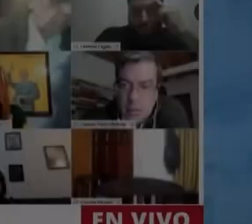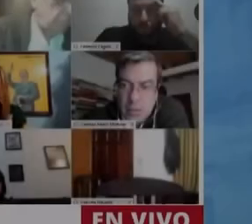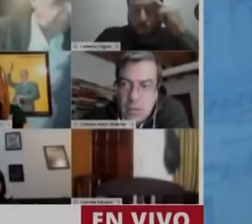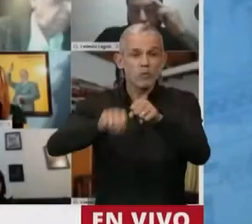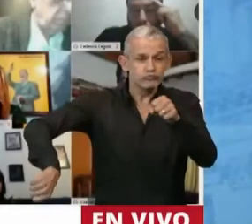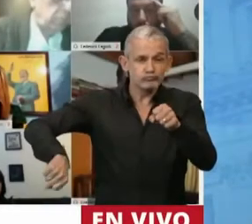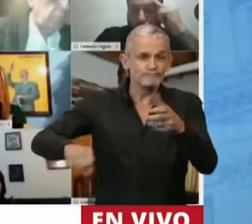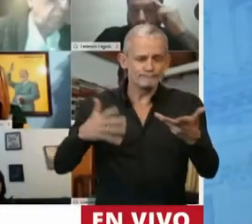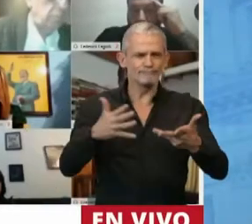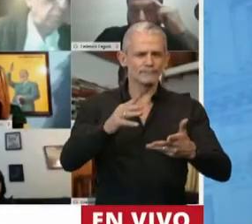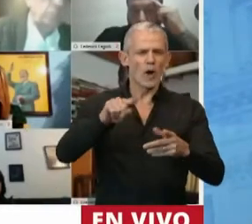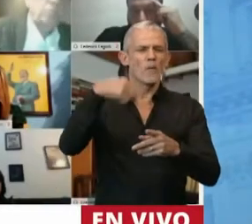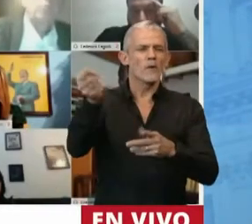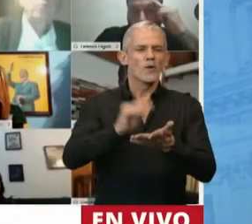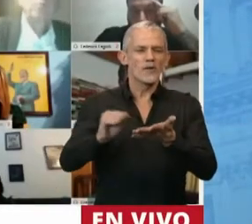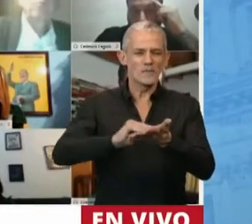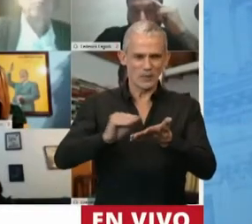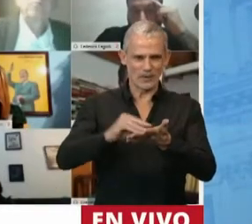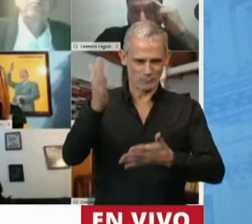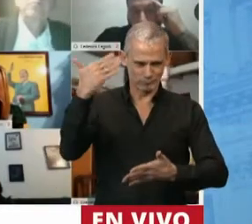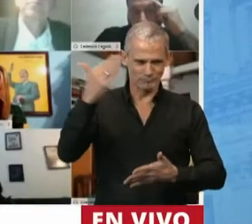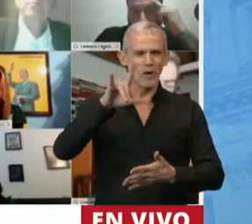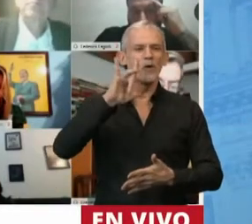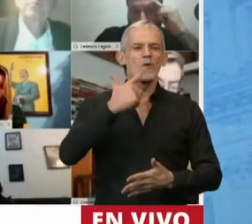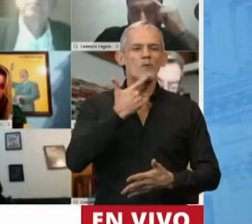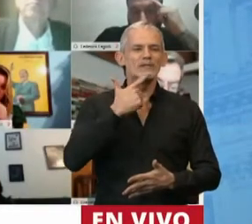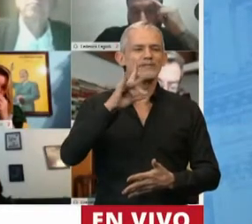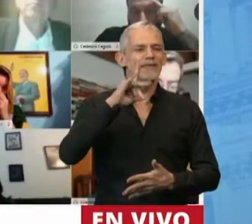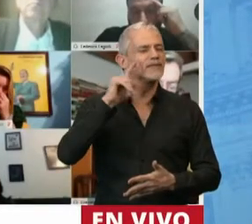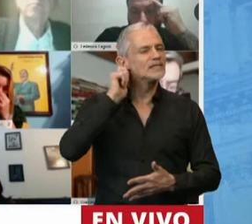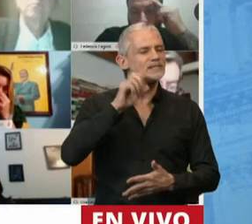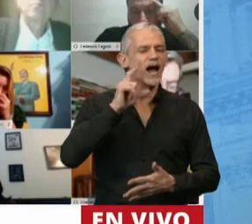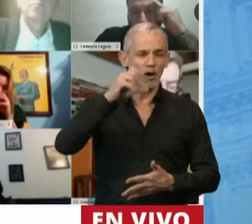Seguimos con el próximo diputado, al diputado Luis Di Giacomo.